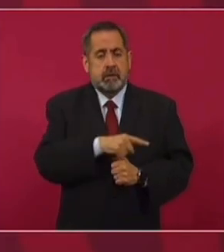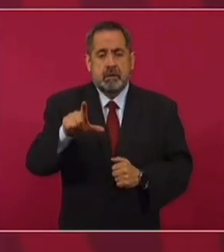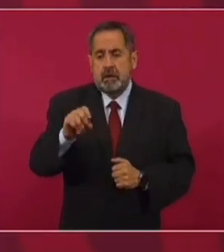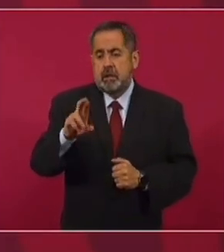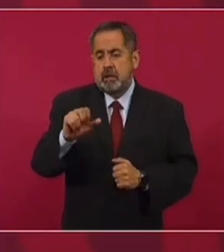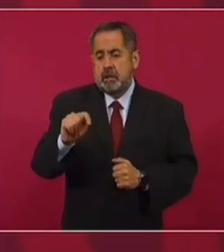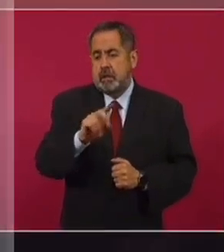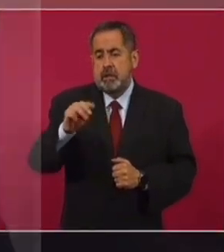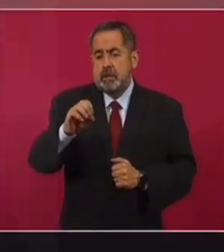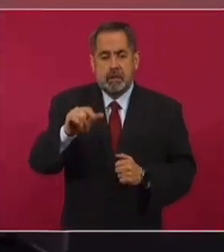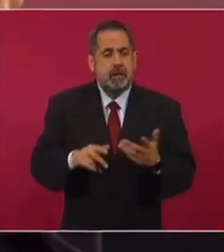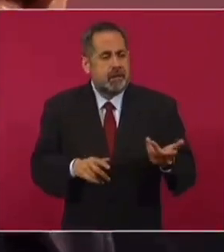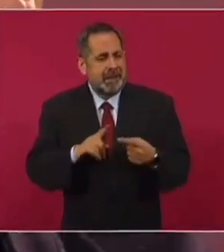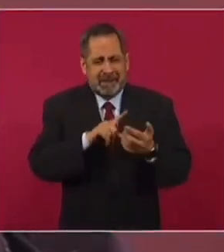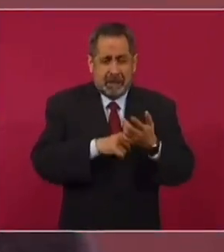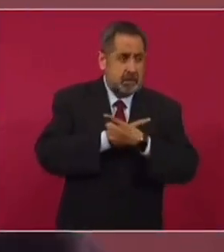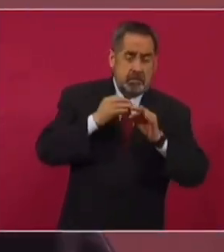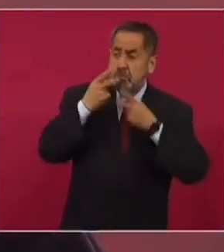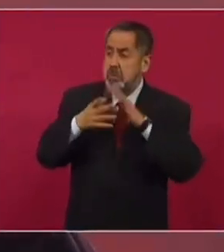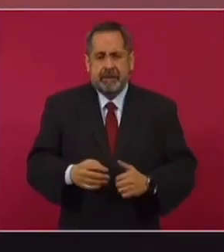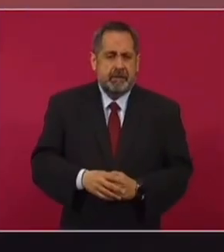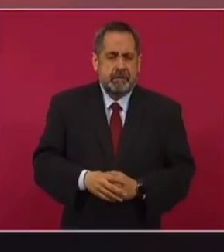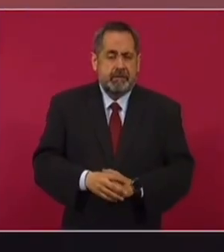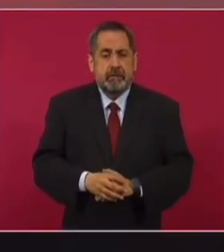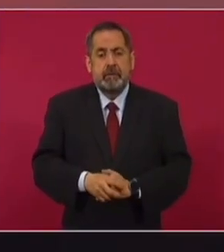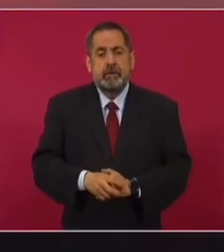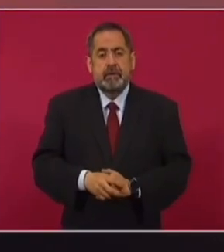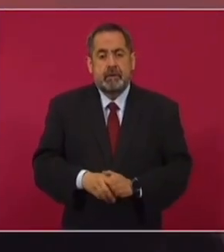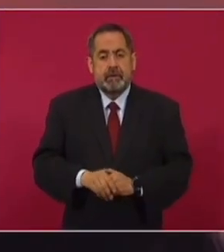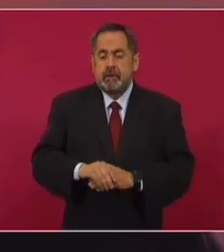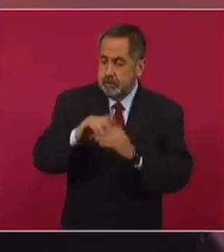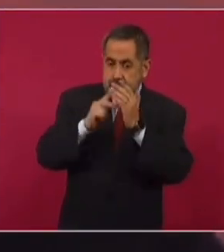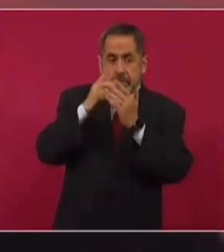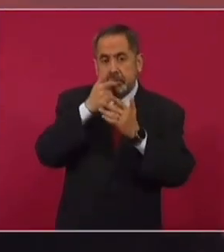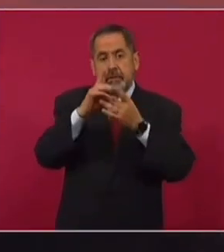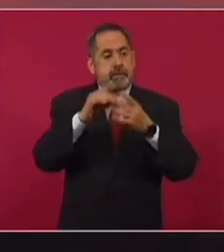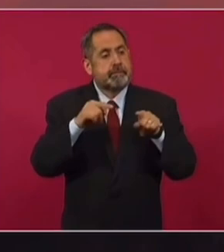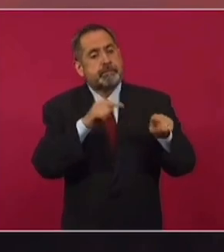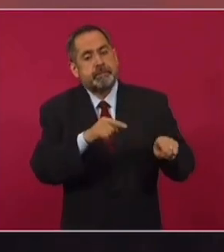mola, ¿no? Pues con qué autoría moral. Lo repito,